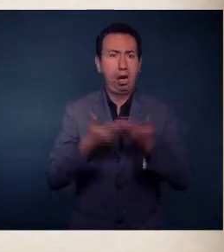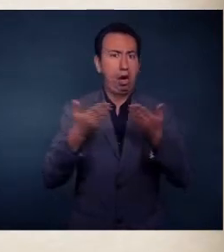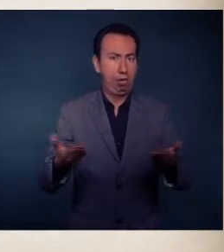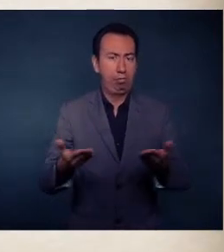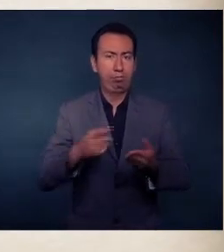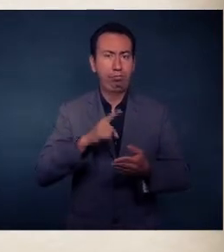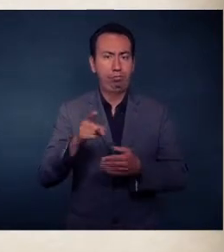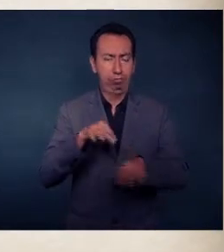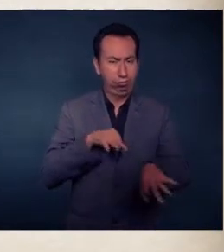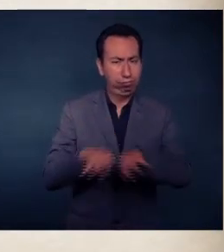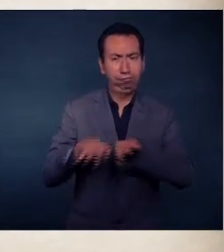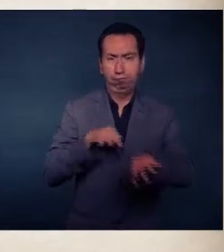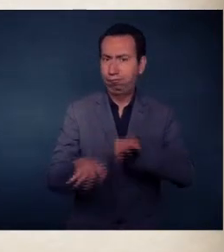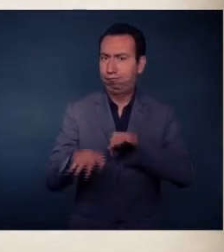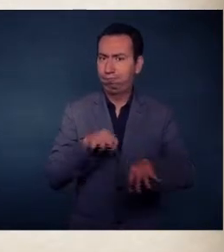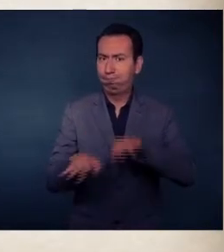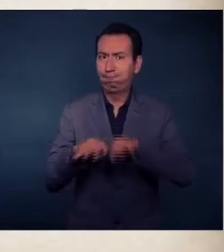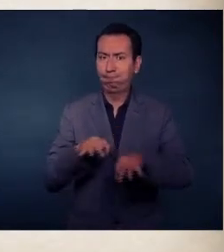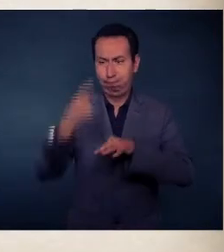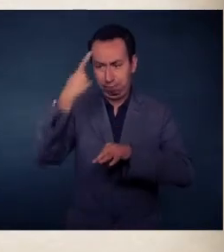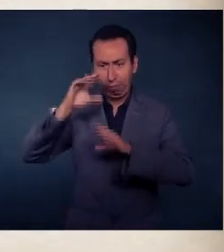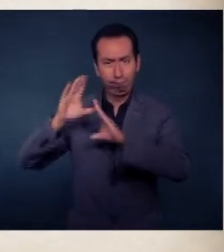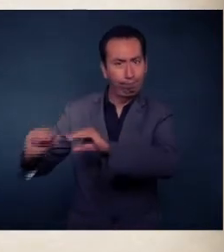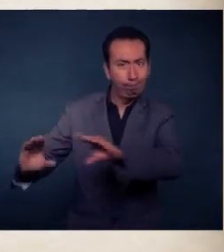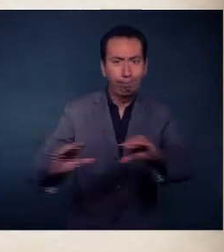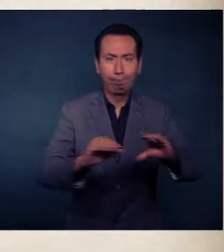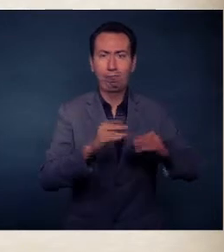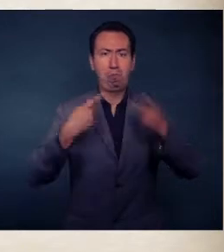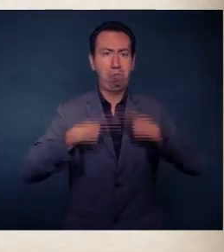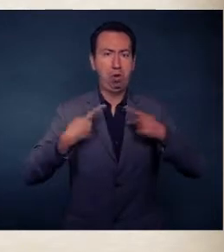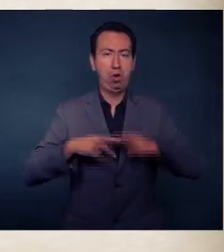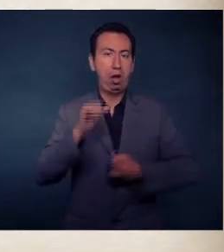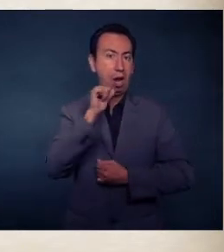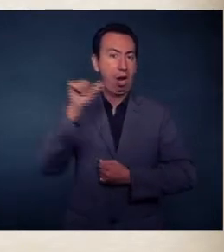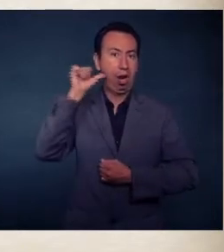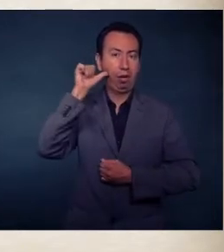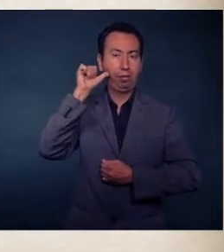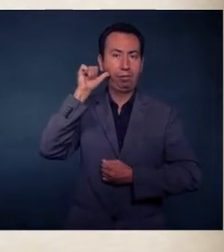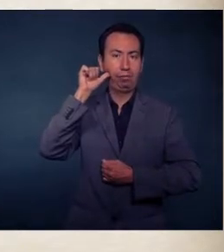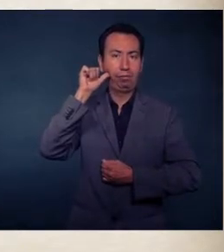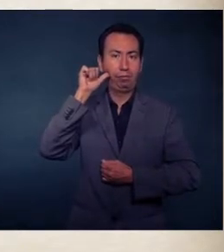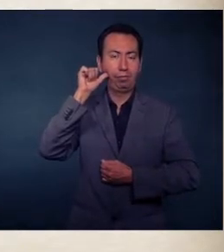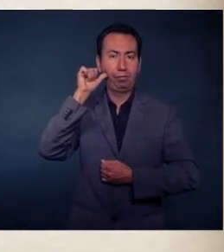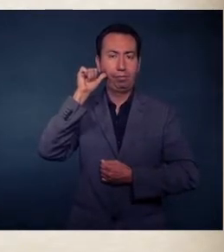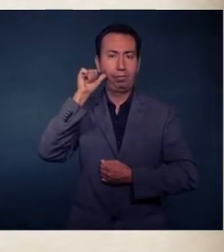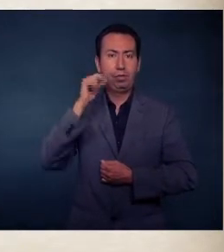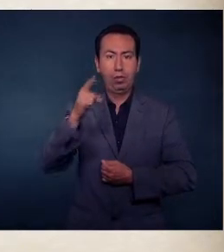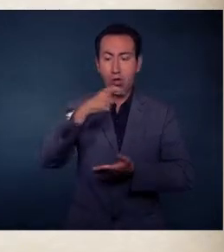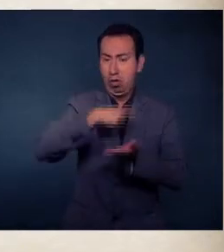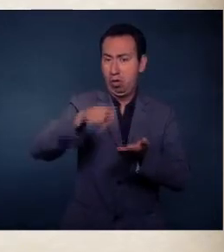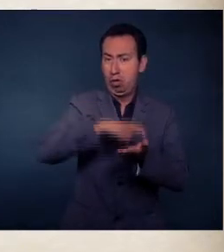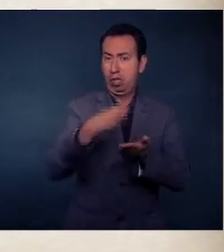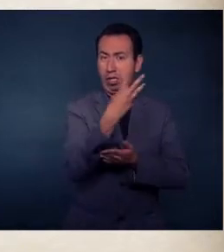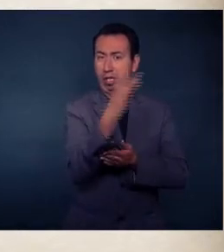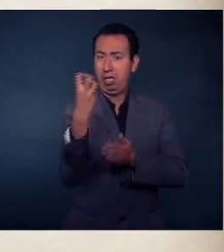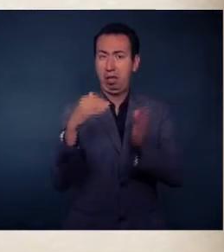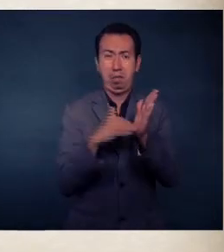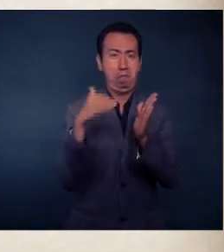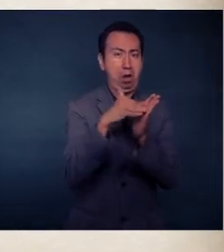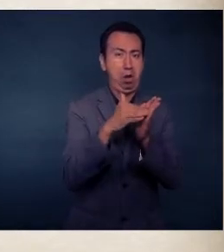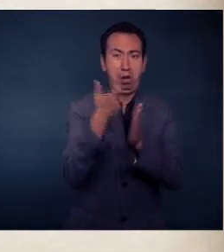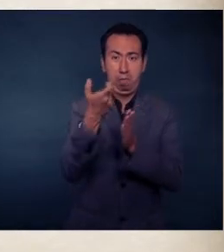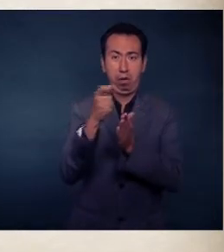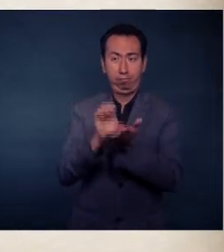fuertemente por capacitación y equipamiento. El día de ayer acabo de autorizar una compra de 300 millones de pesos